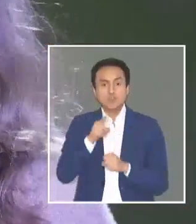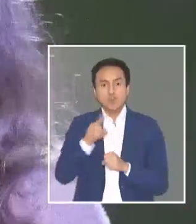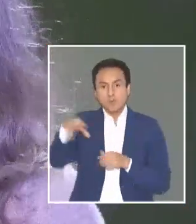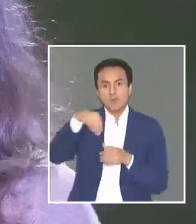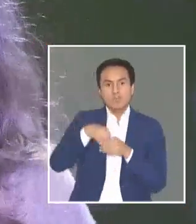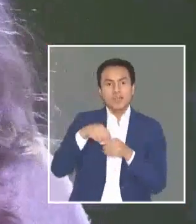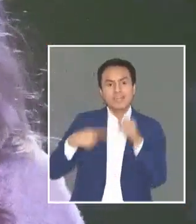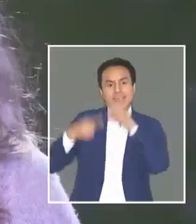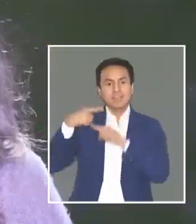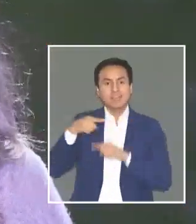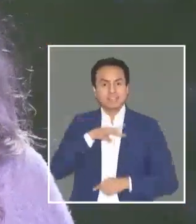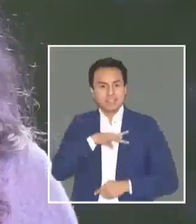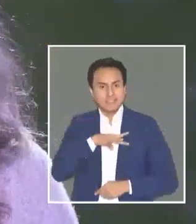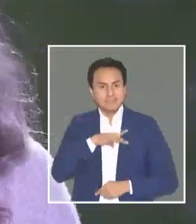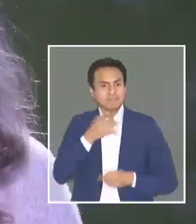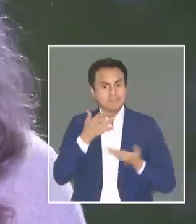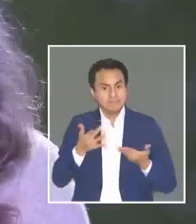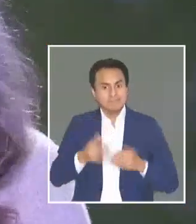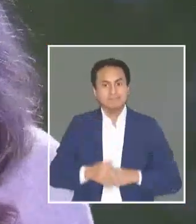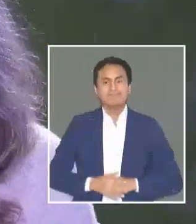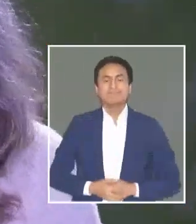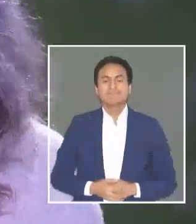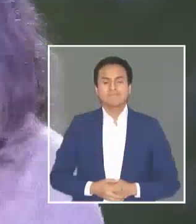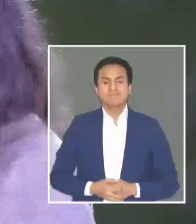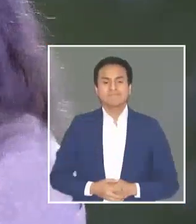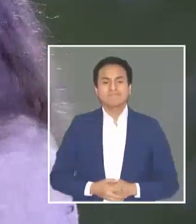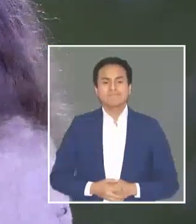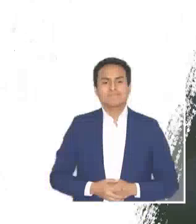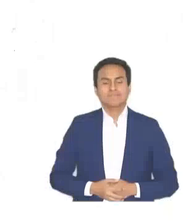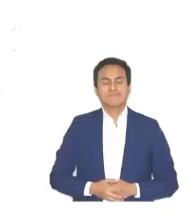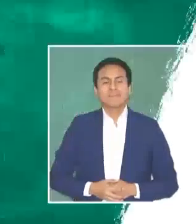este año serás un personaje de la historia de Chile?